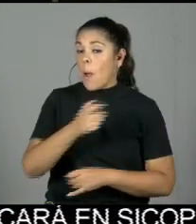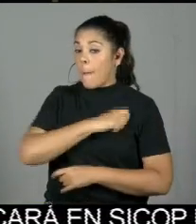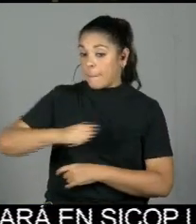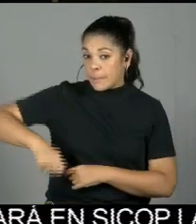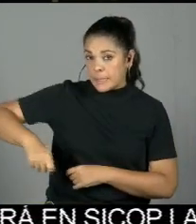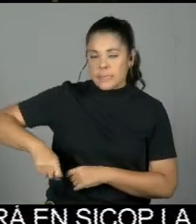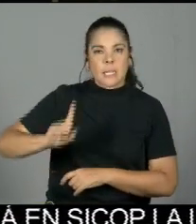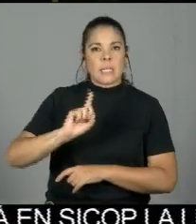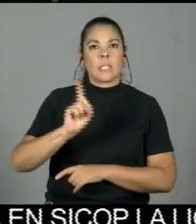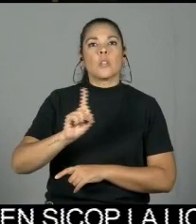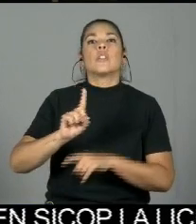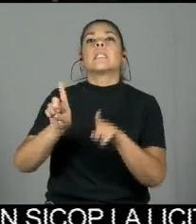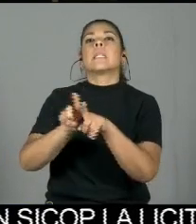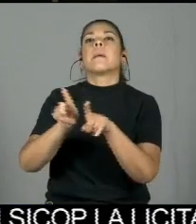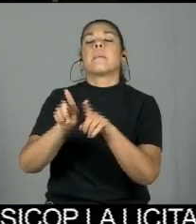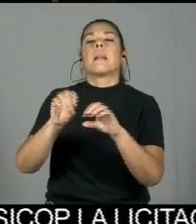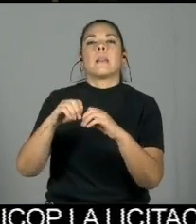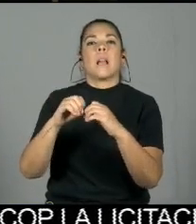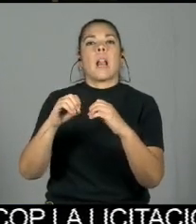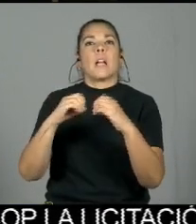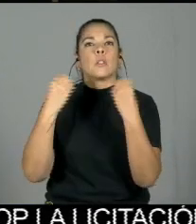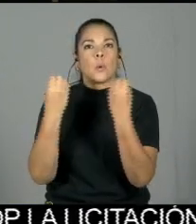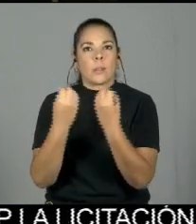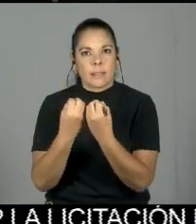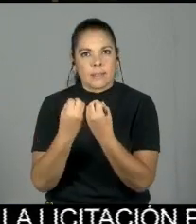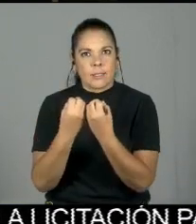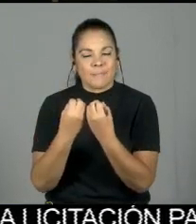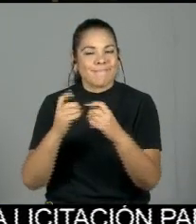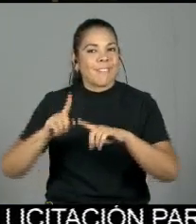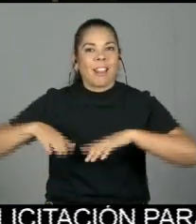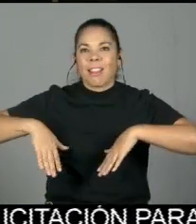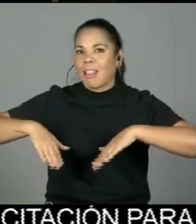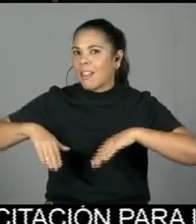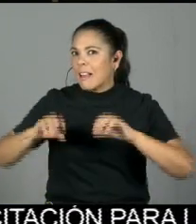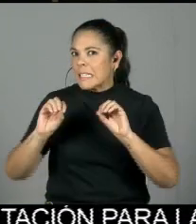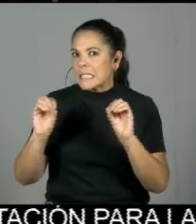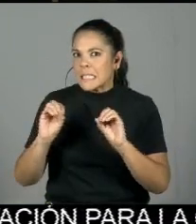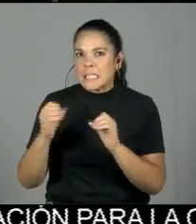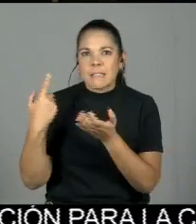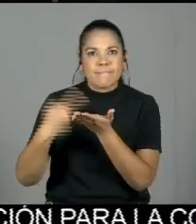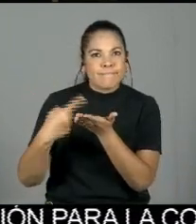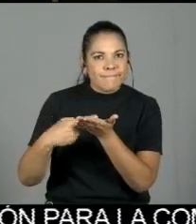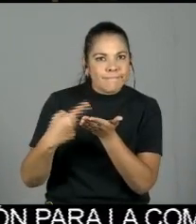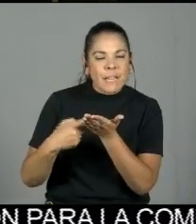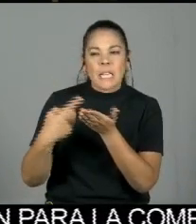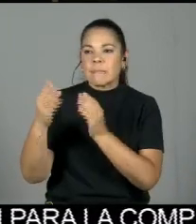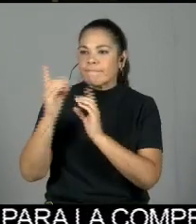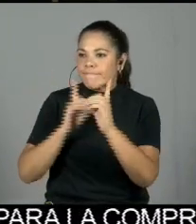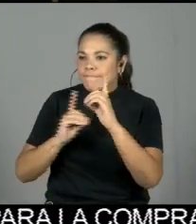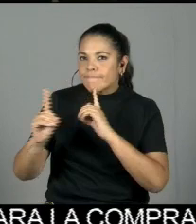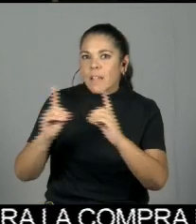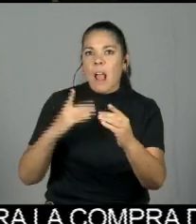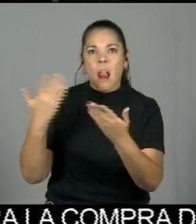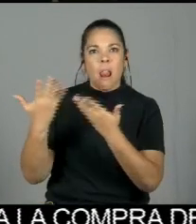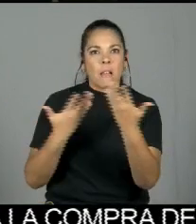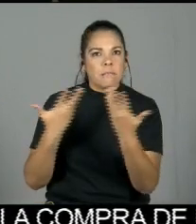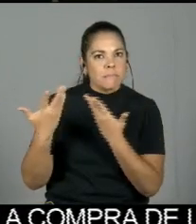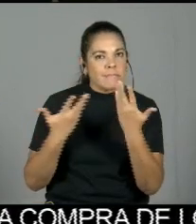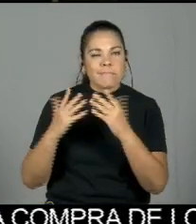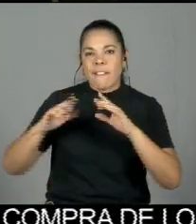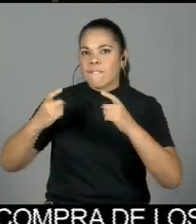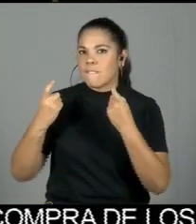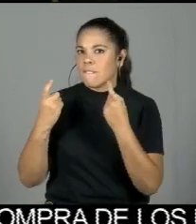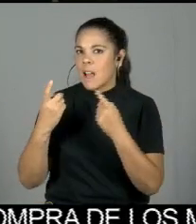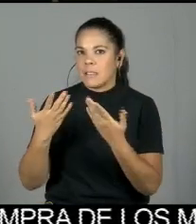sino también de las organizaciones. Y de ahí que no ha habido espacio de diálogo. ¿Qué es lo que nosotros decimos? Que si